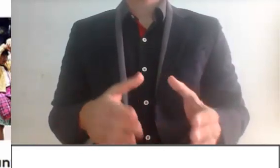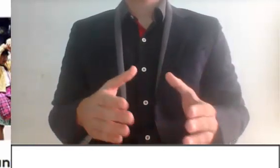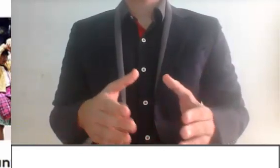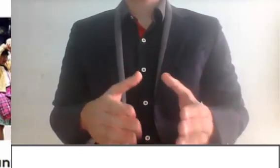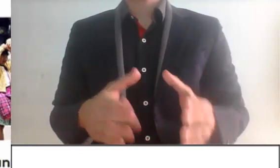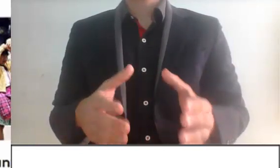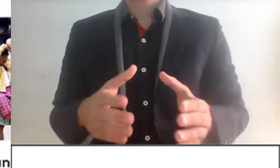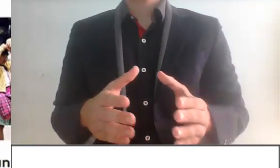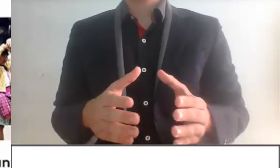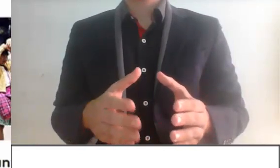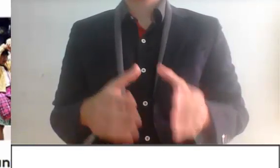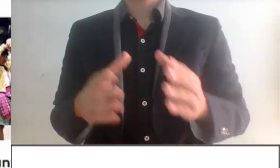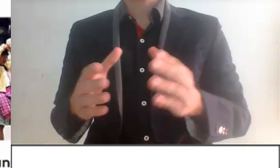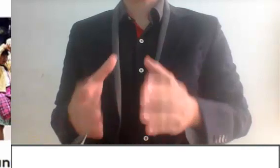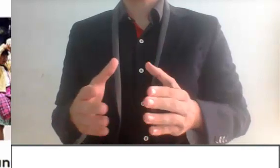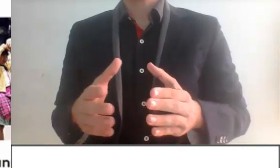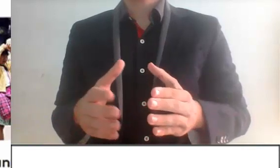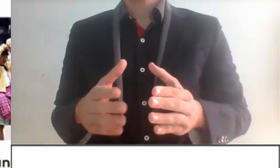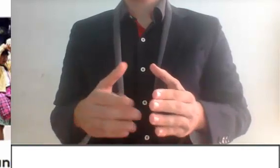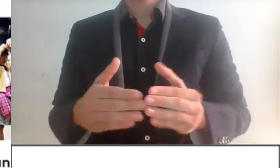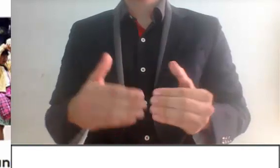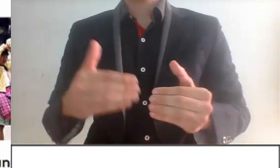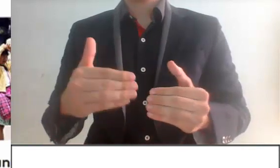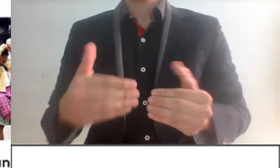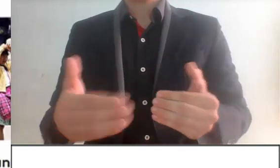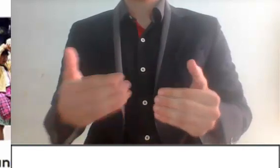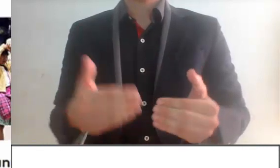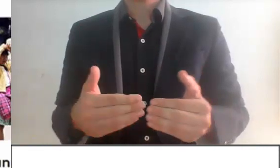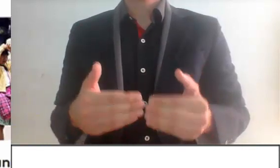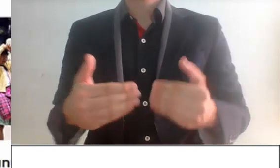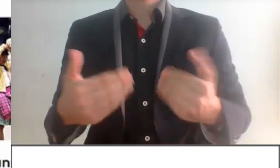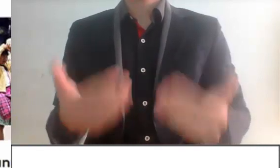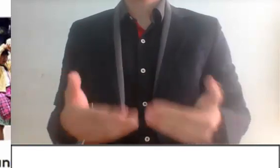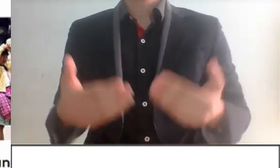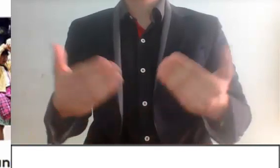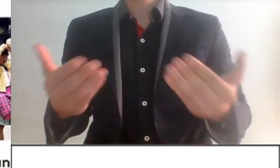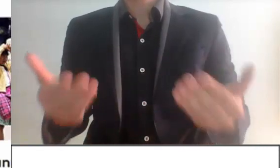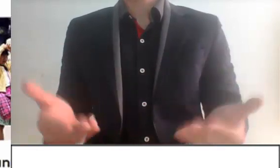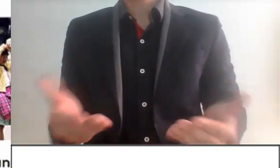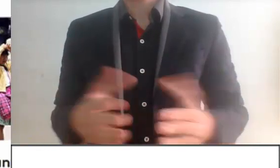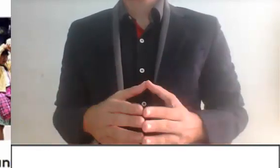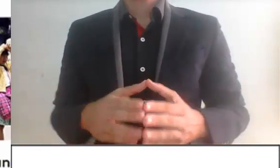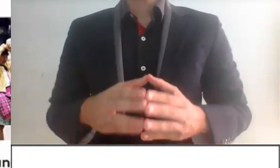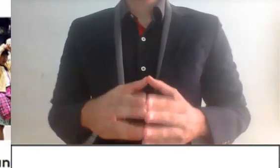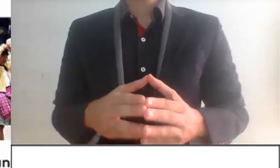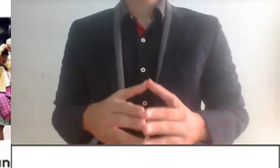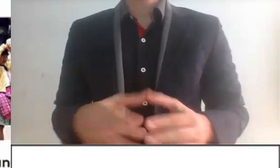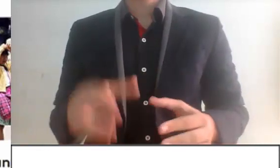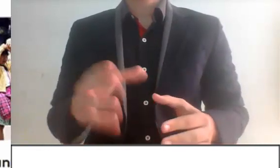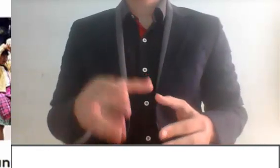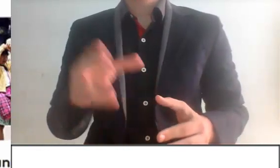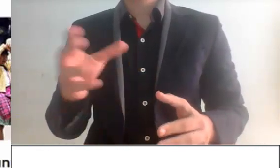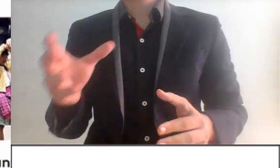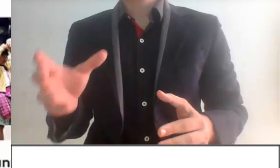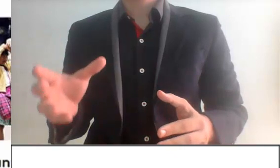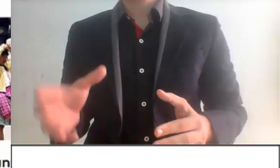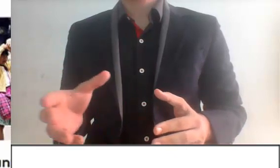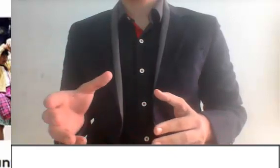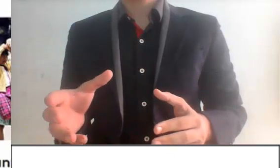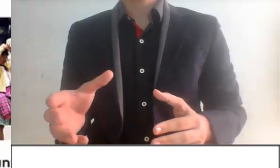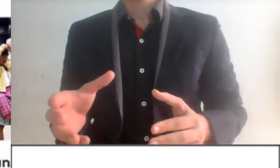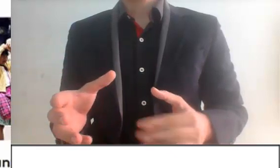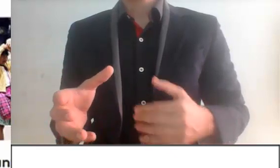puesto que a pesar de que estamos en una pandemia, la cantidad de ingresos fue buena. ¿Y eso por qué fue? Muy sencillo, porque estos grandes